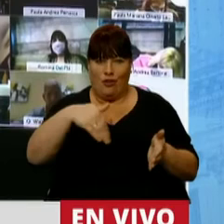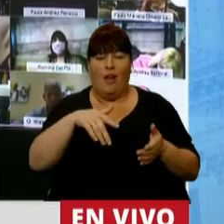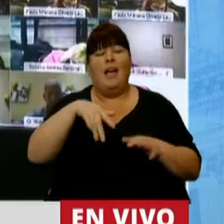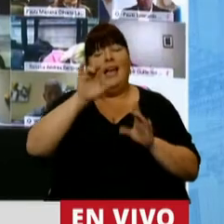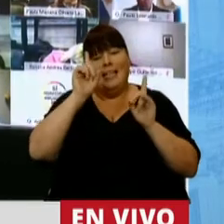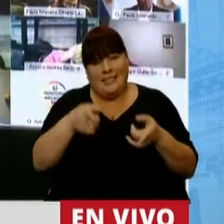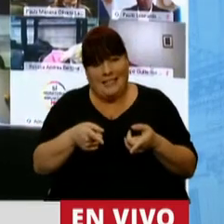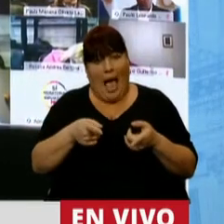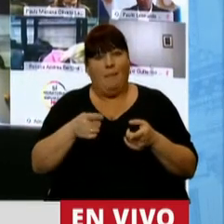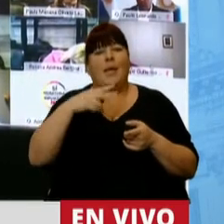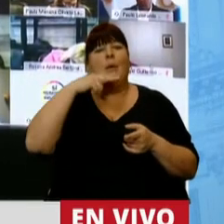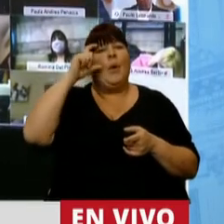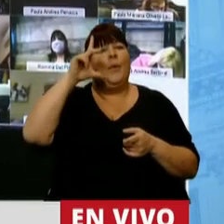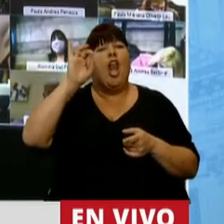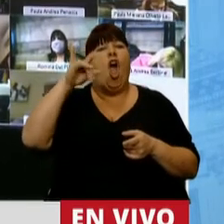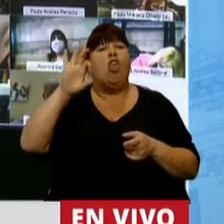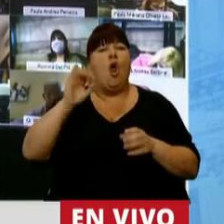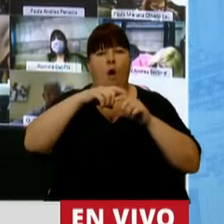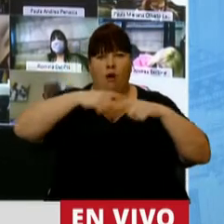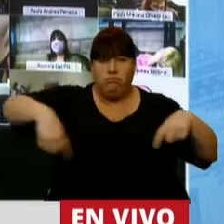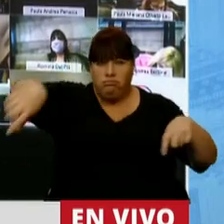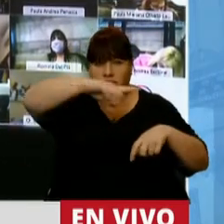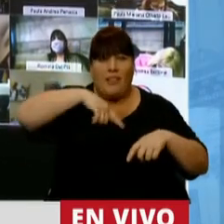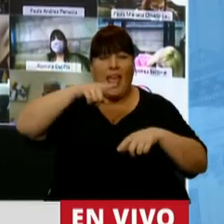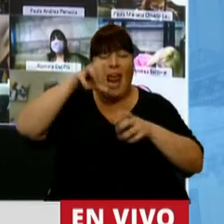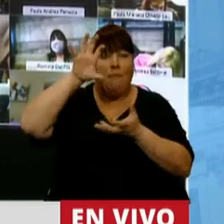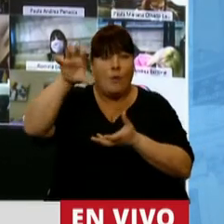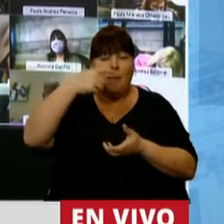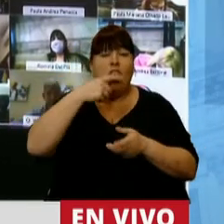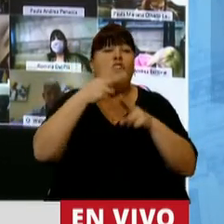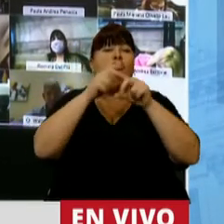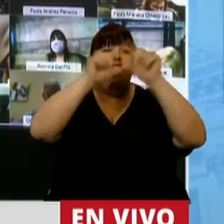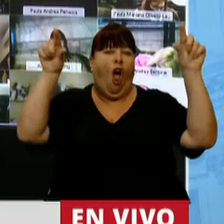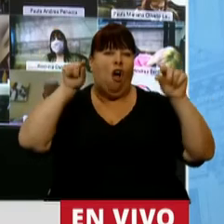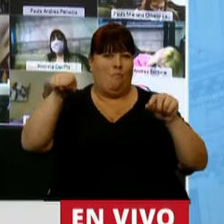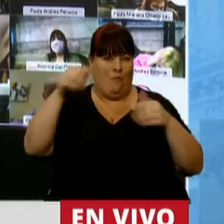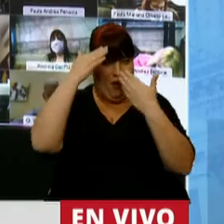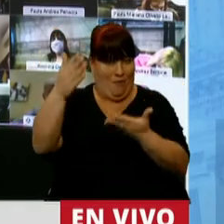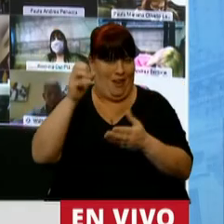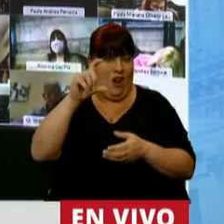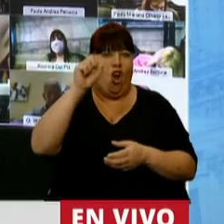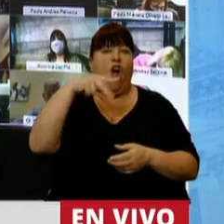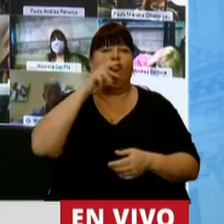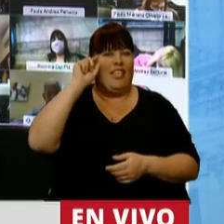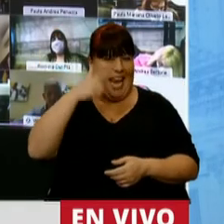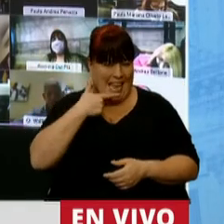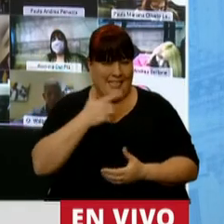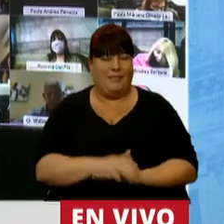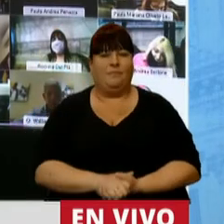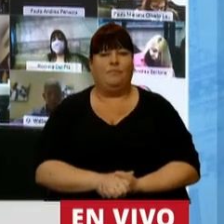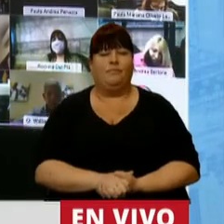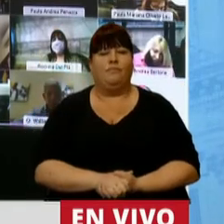sobre todas las cosas, el velódromo de la provincia lleva el nombre de don Ernesto Antonio Contreras. Yo